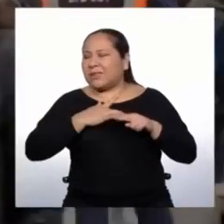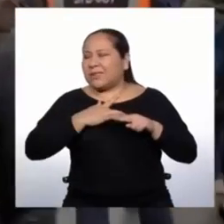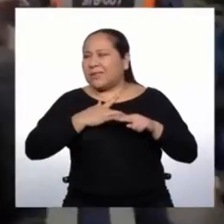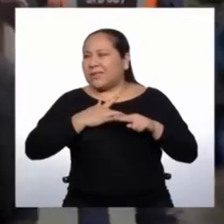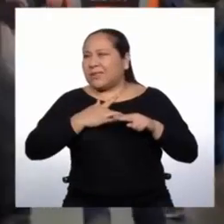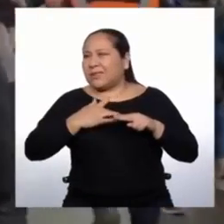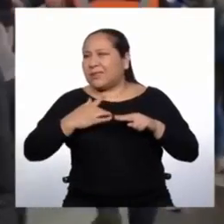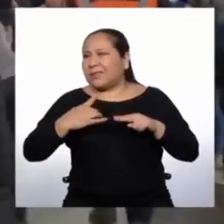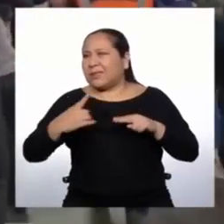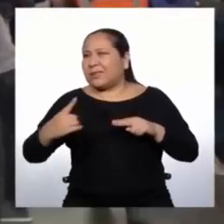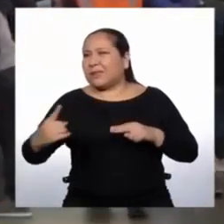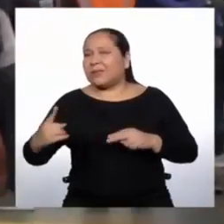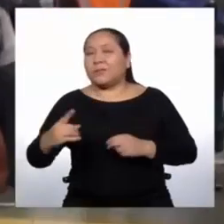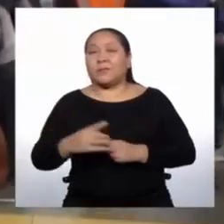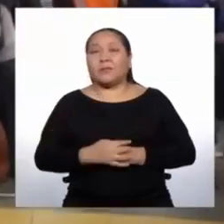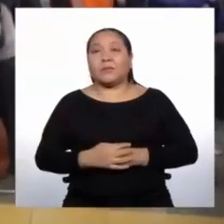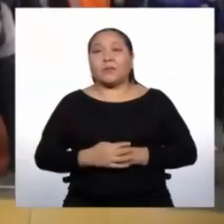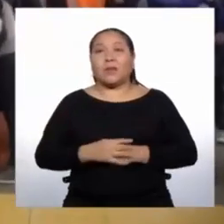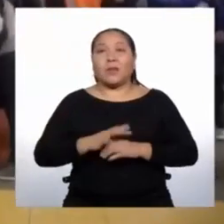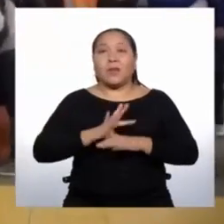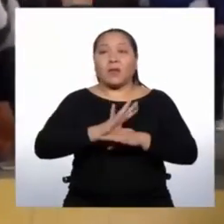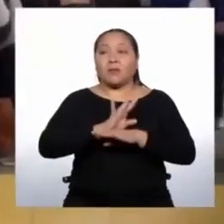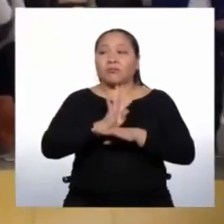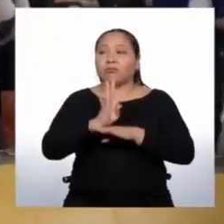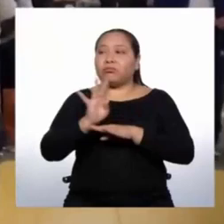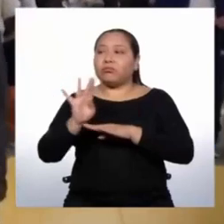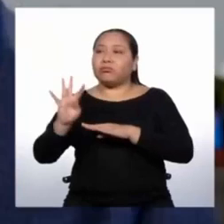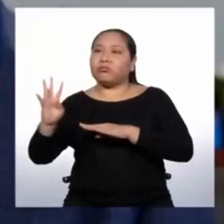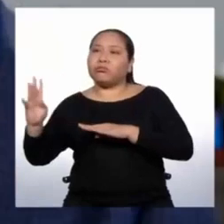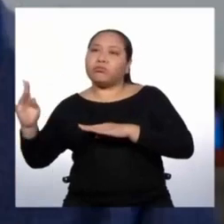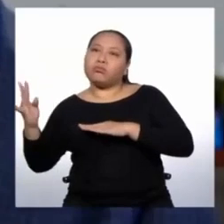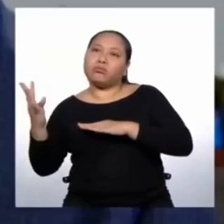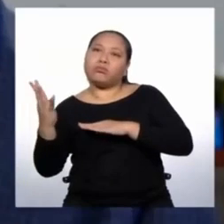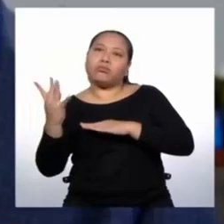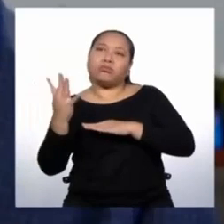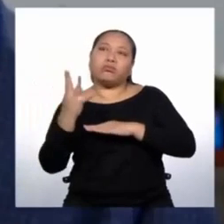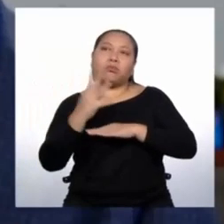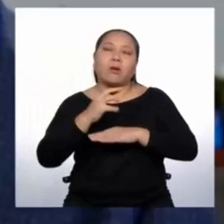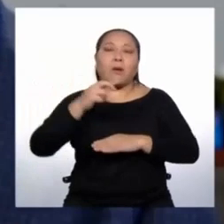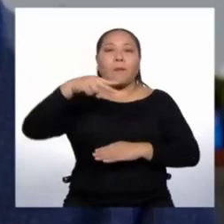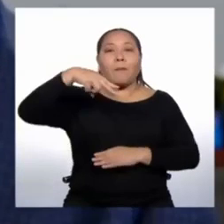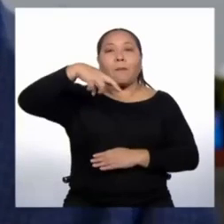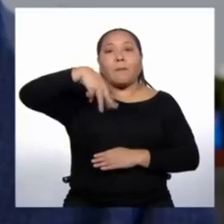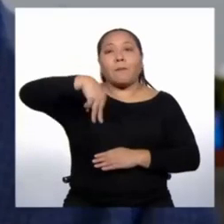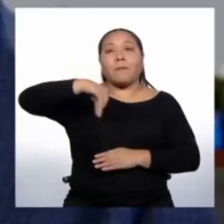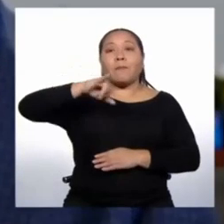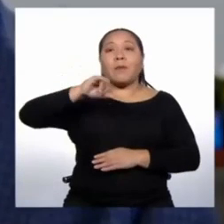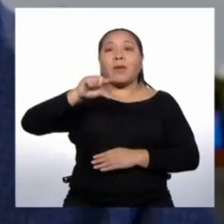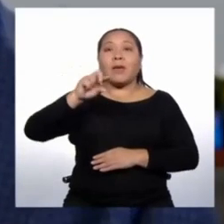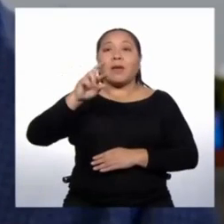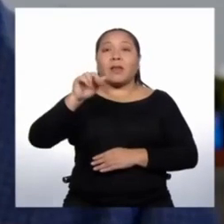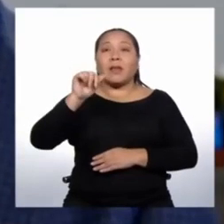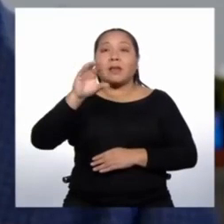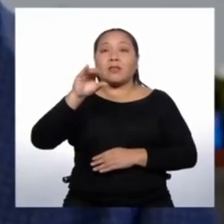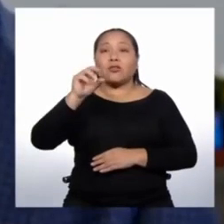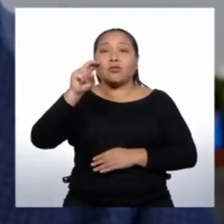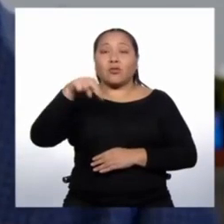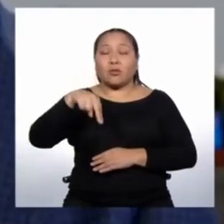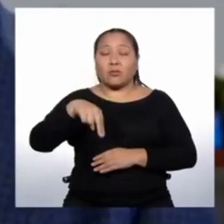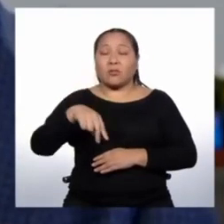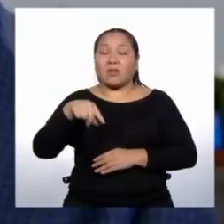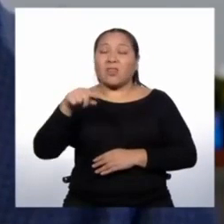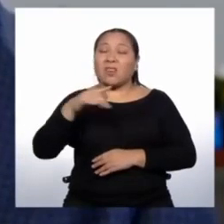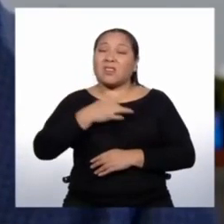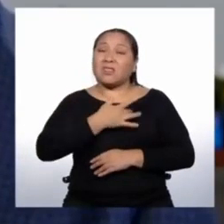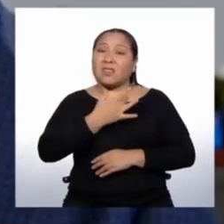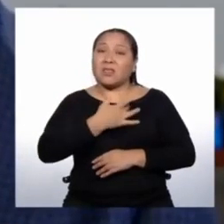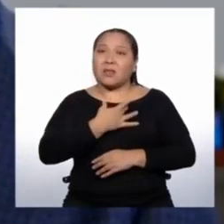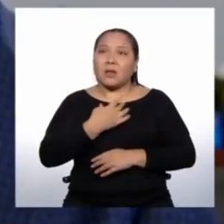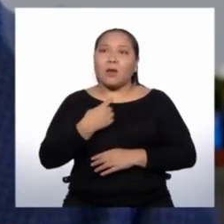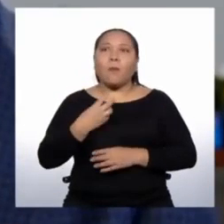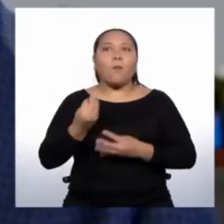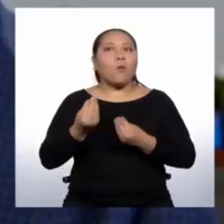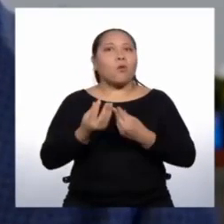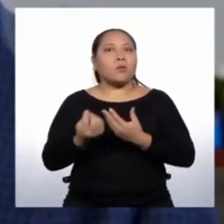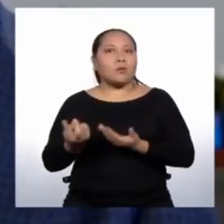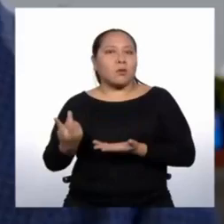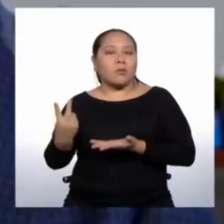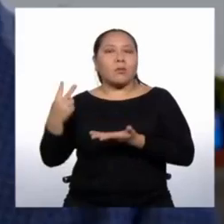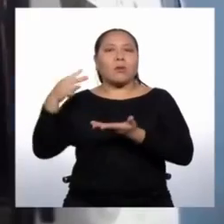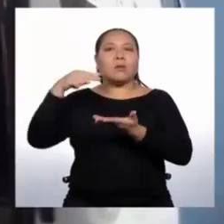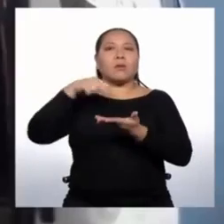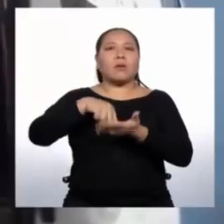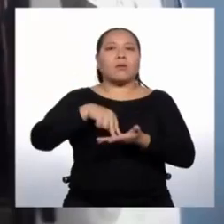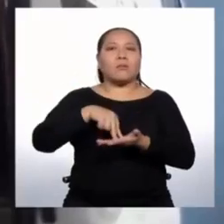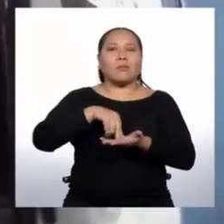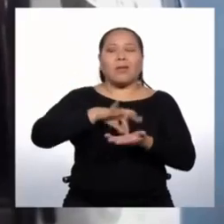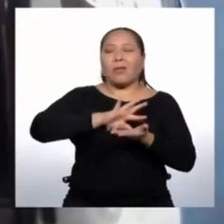La migración es un acto heroico porque hay que tener bastante valentía, coraje para dejar